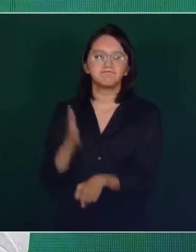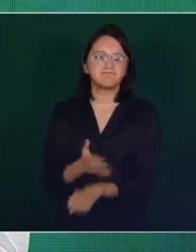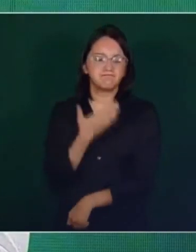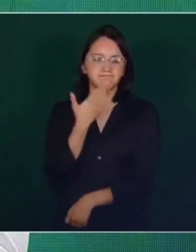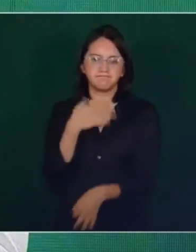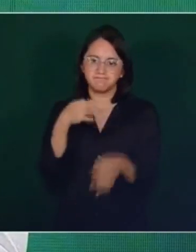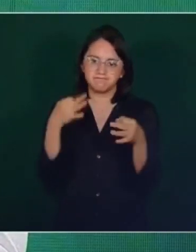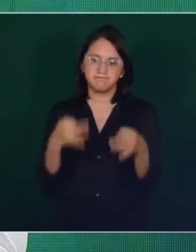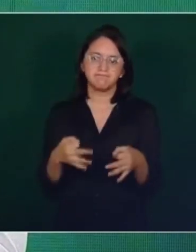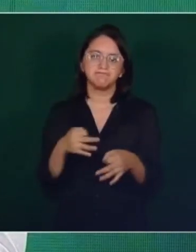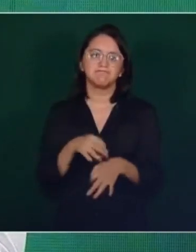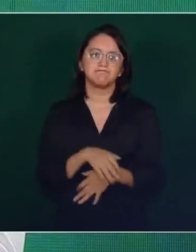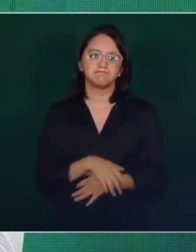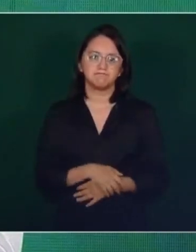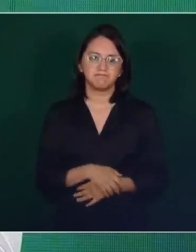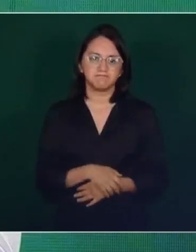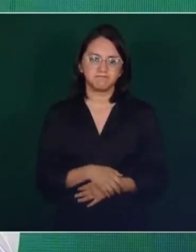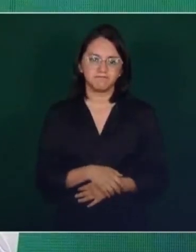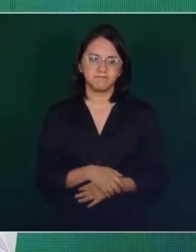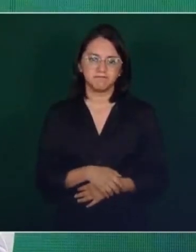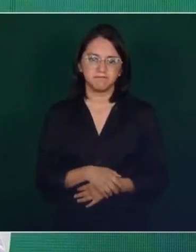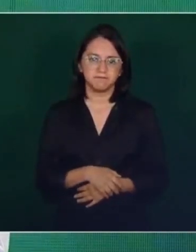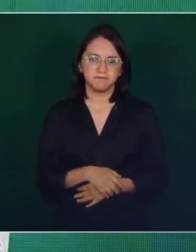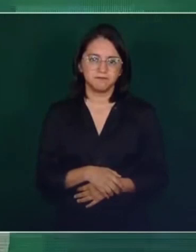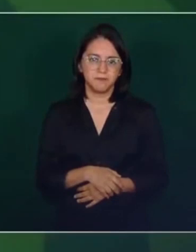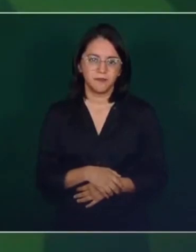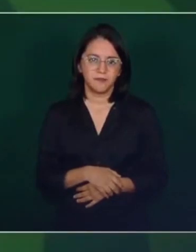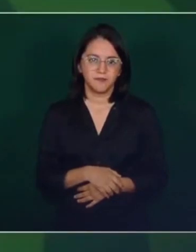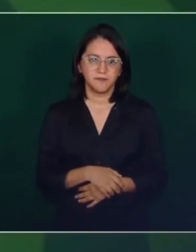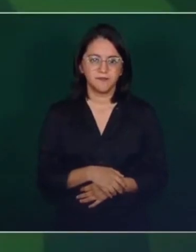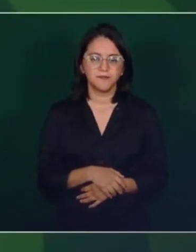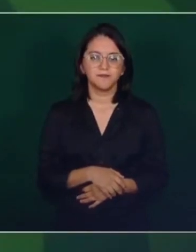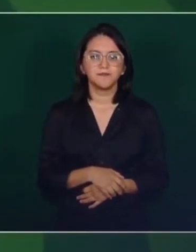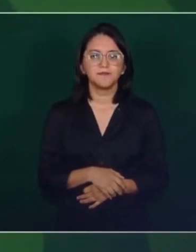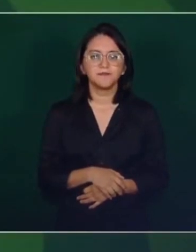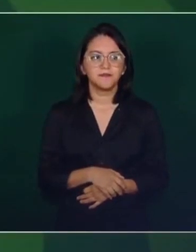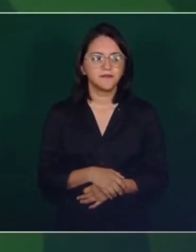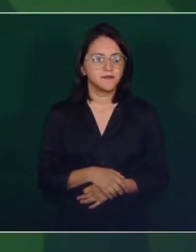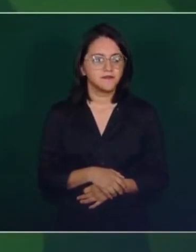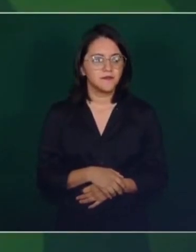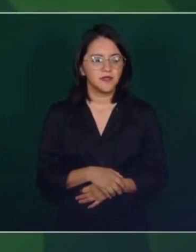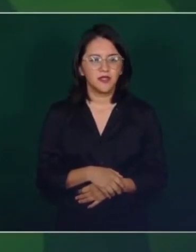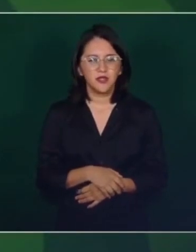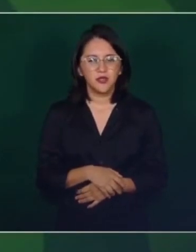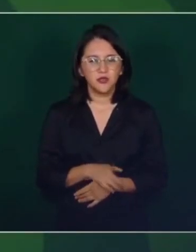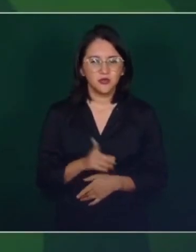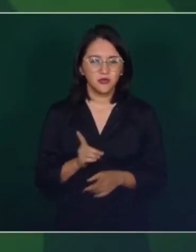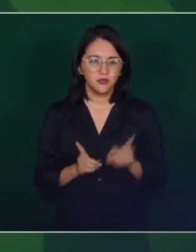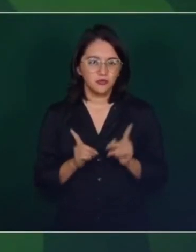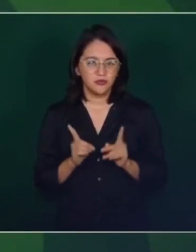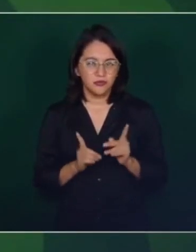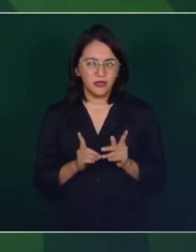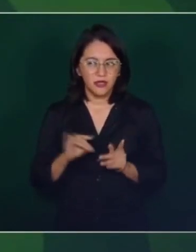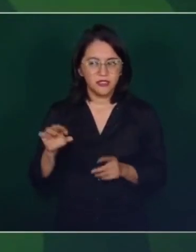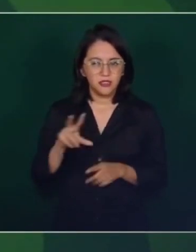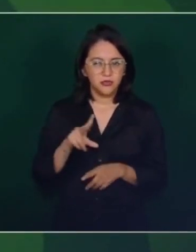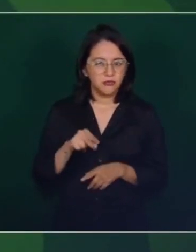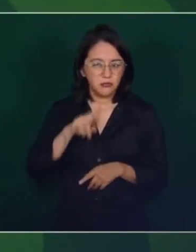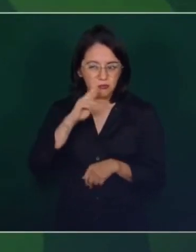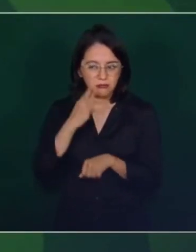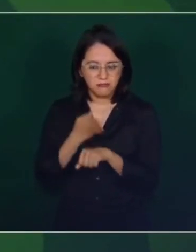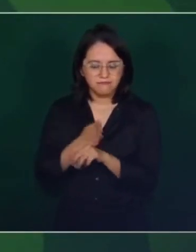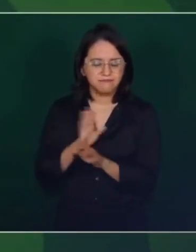quede ninguna duda sobre lo que